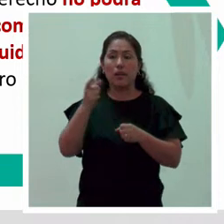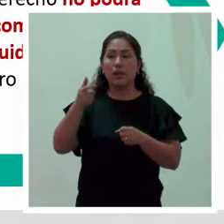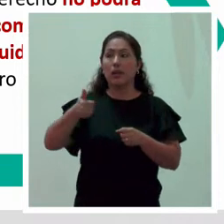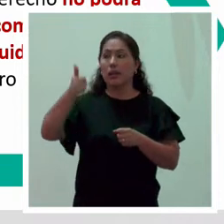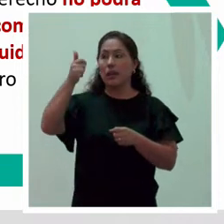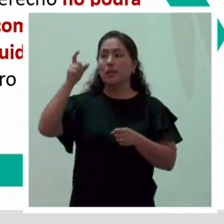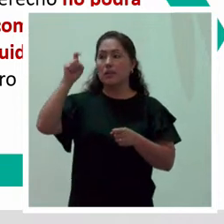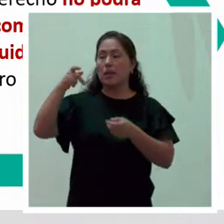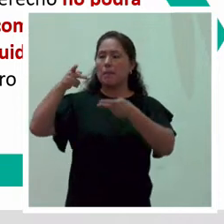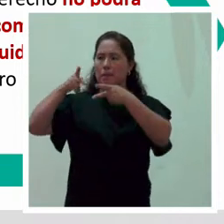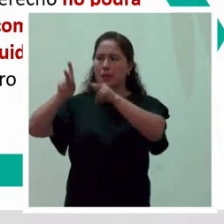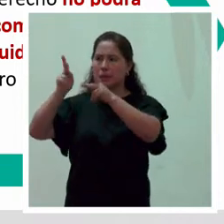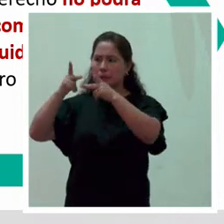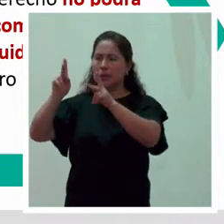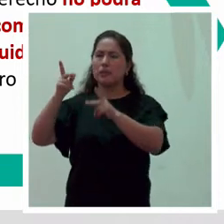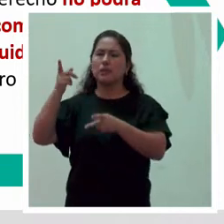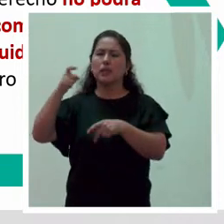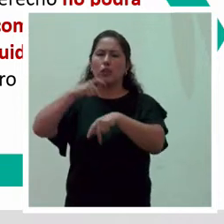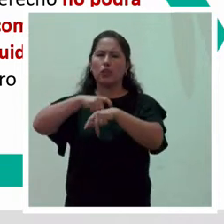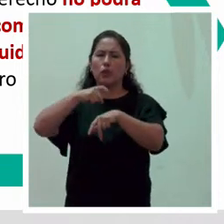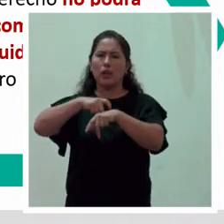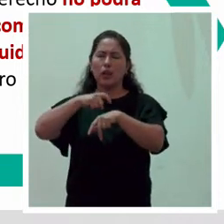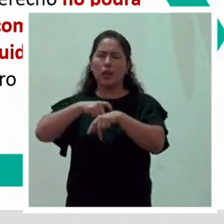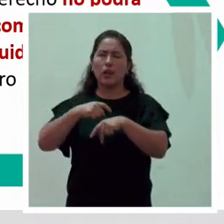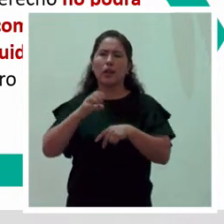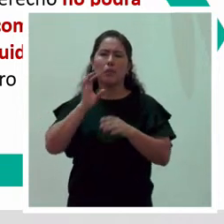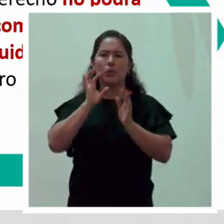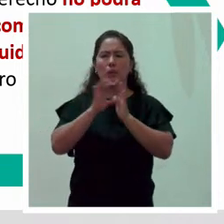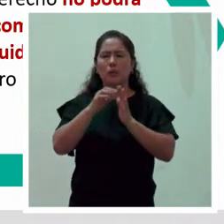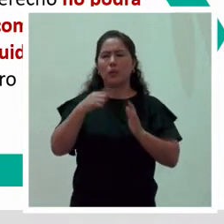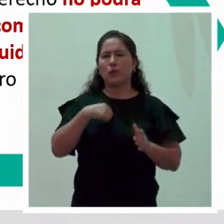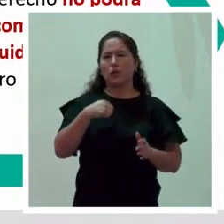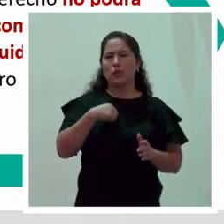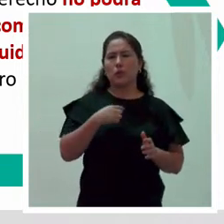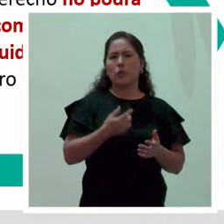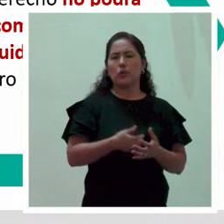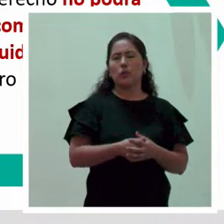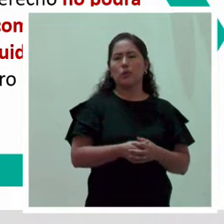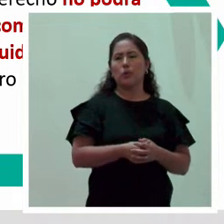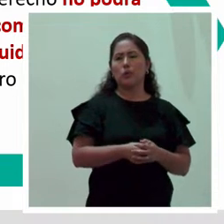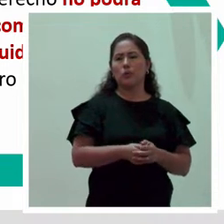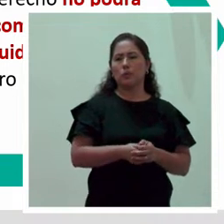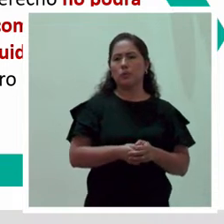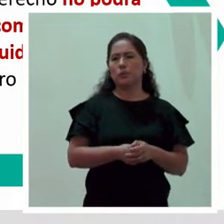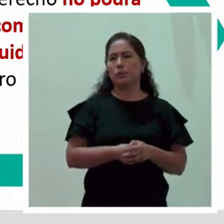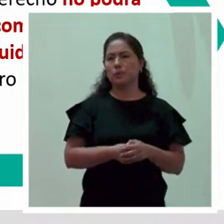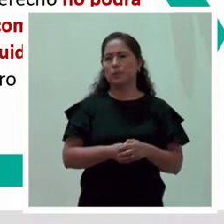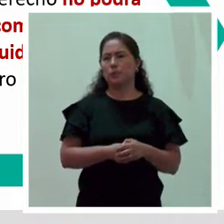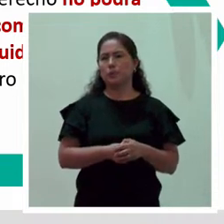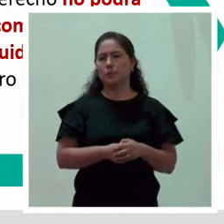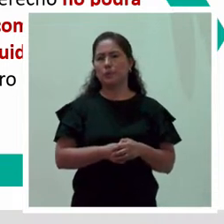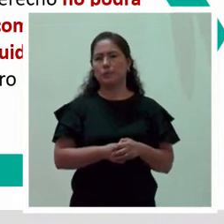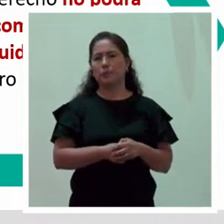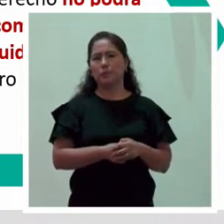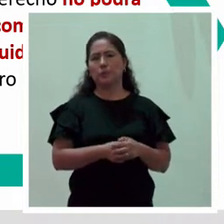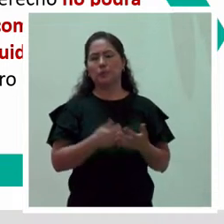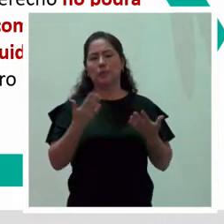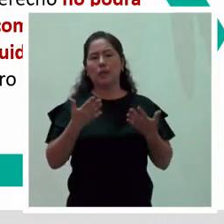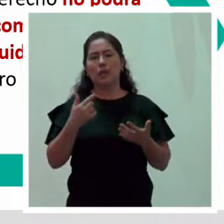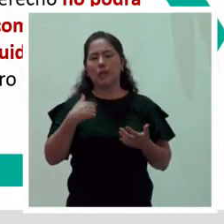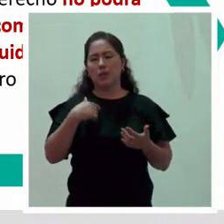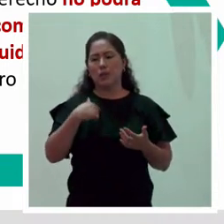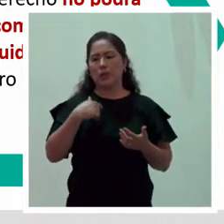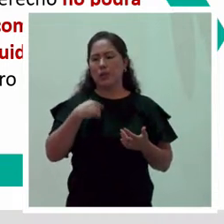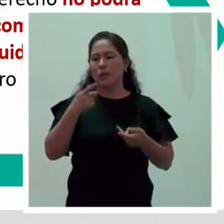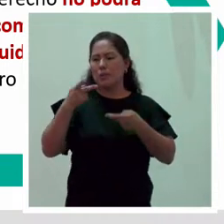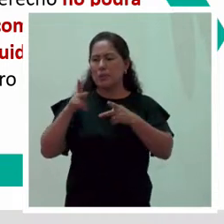ejercerá el permiso de lactancia. Quiere decir que bien podría ser, ¿no? Que no sea al inicio o al final